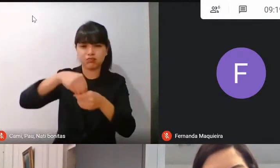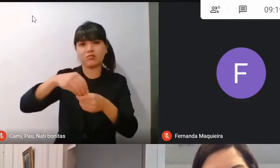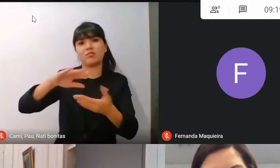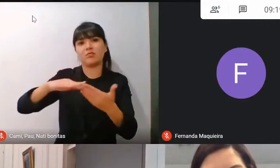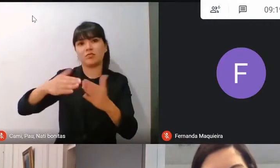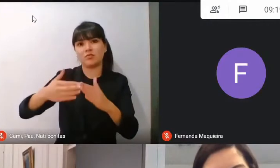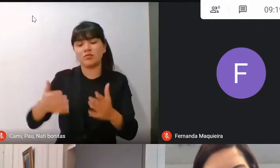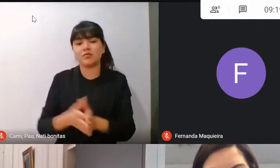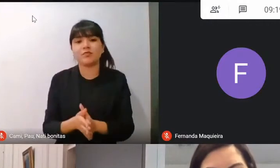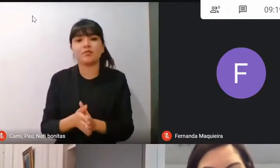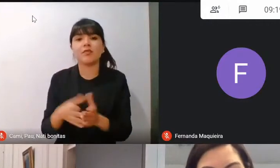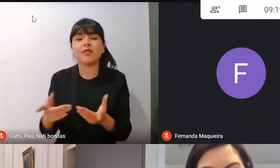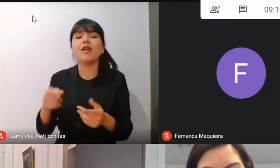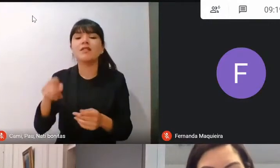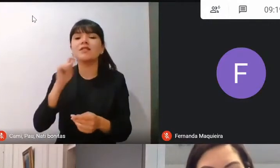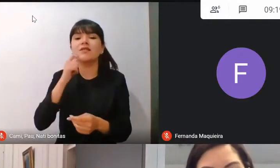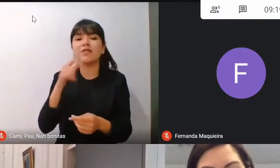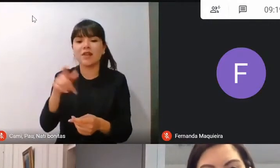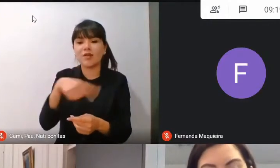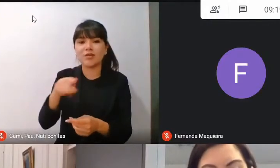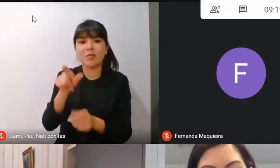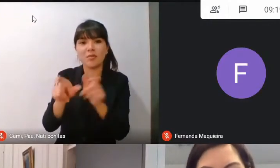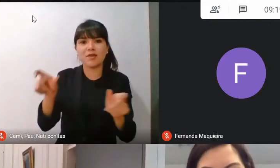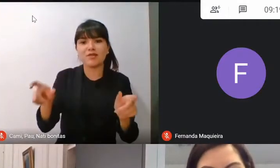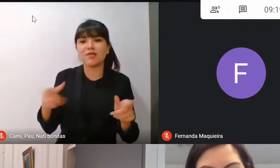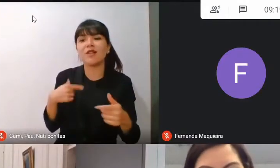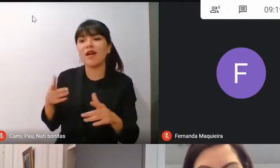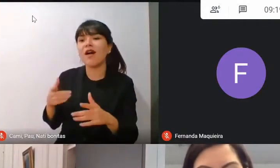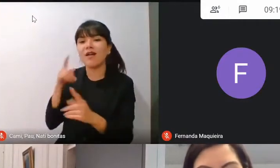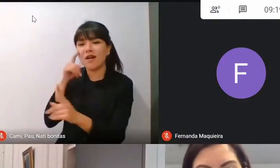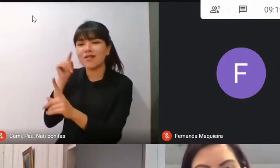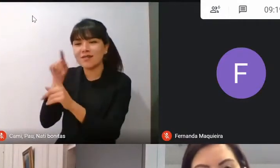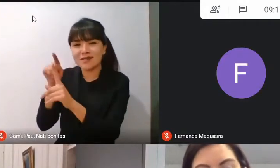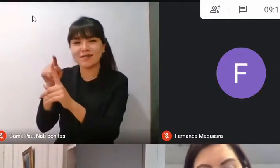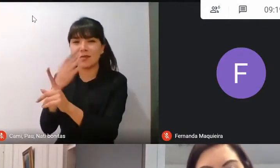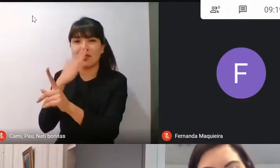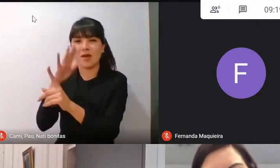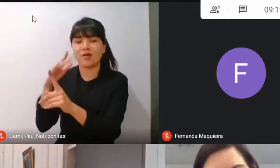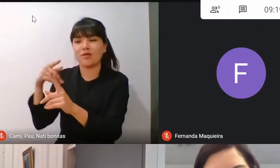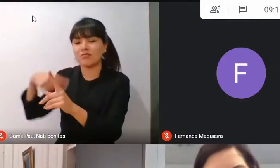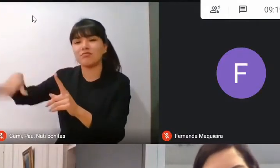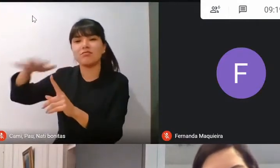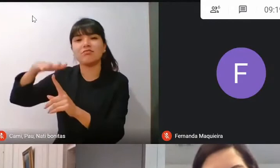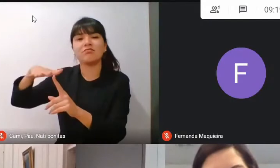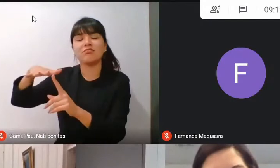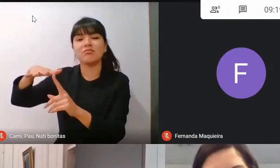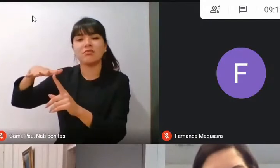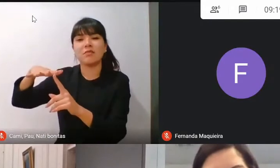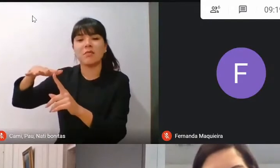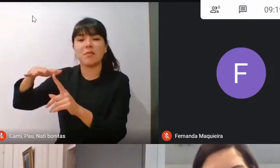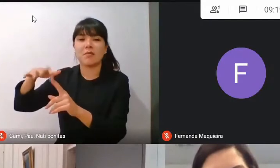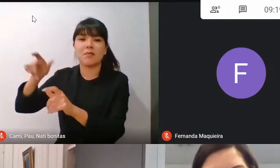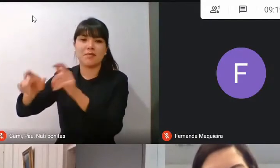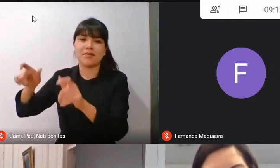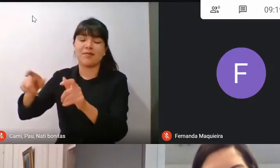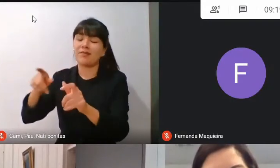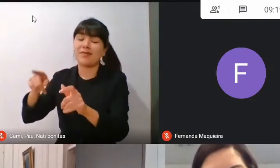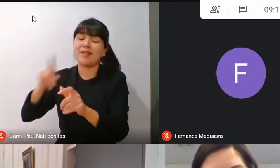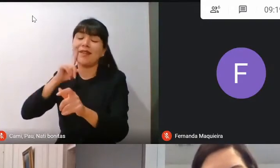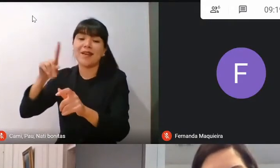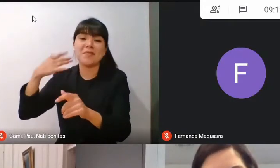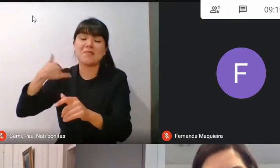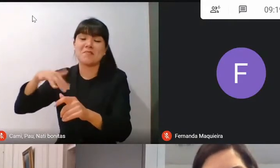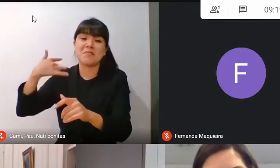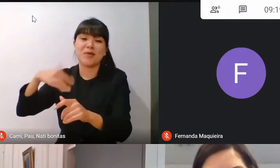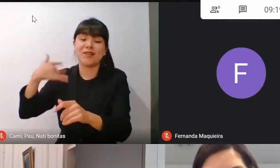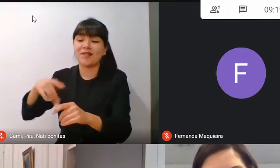hace dar el poco y es por lo que estamos todos aquí el día nuestros maravillosos estudiantes toda